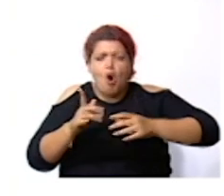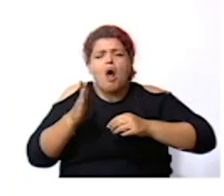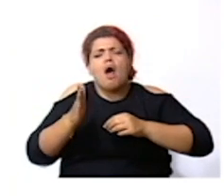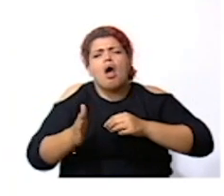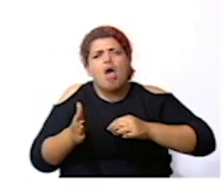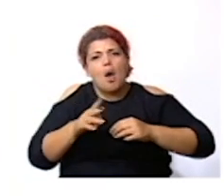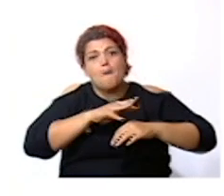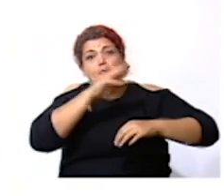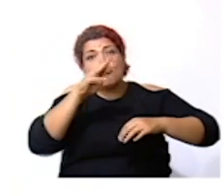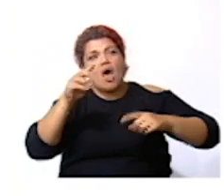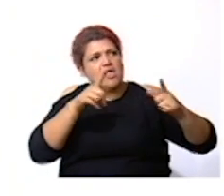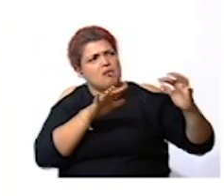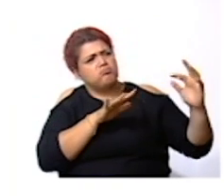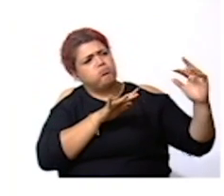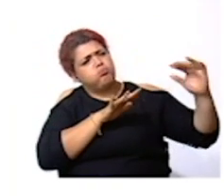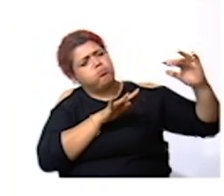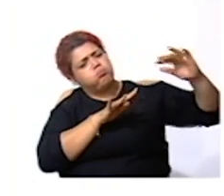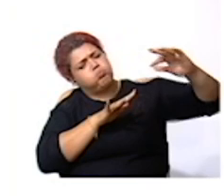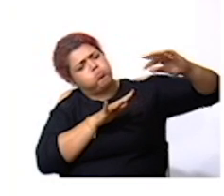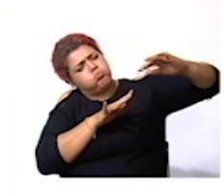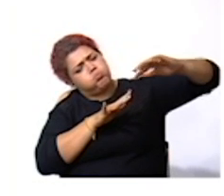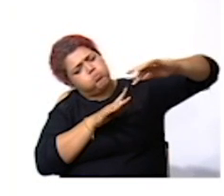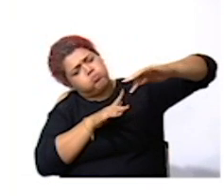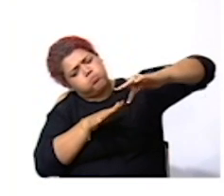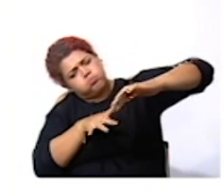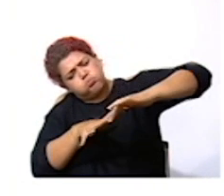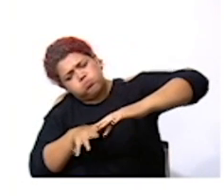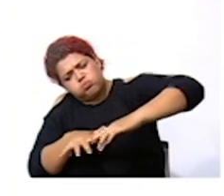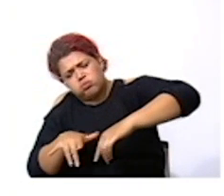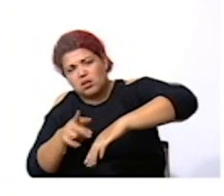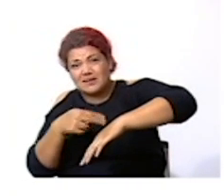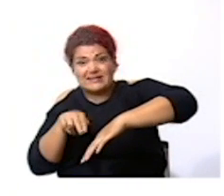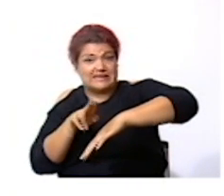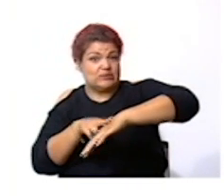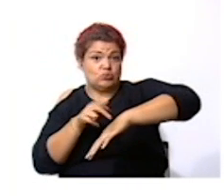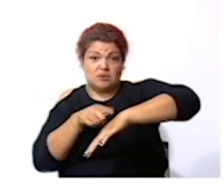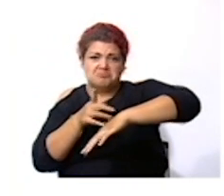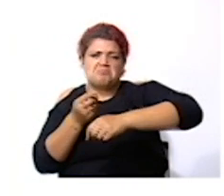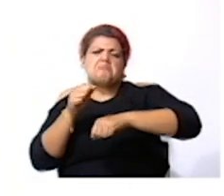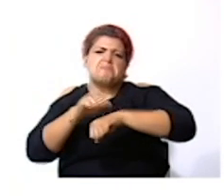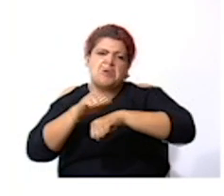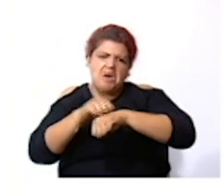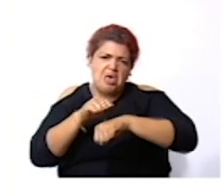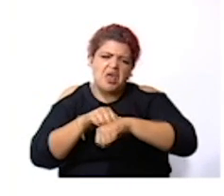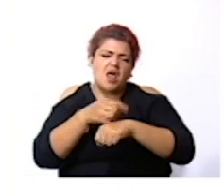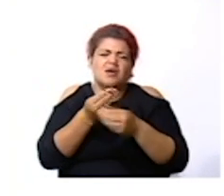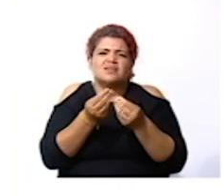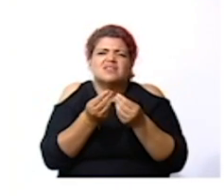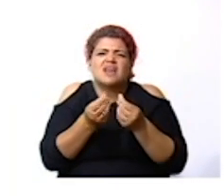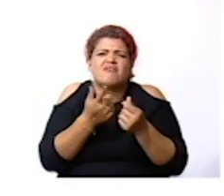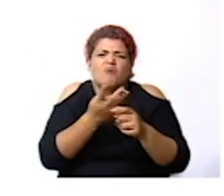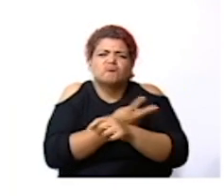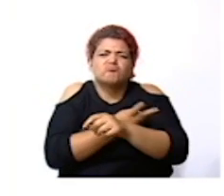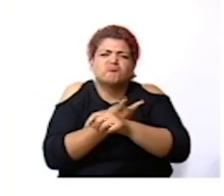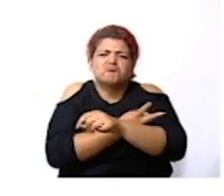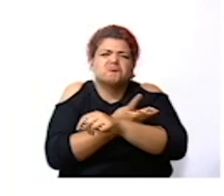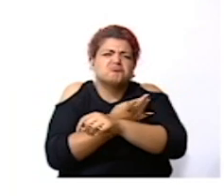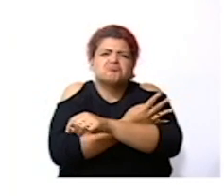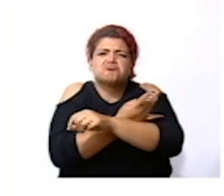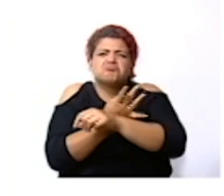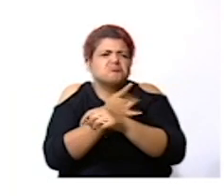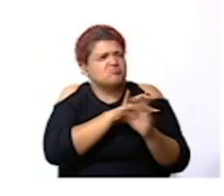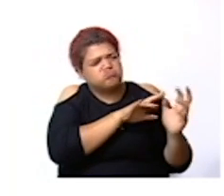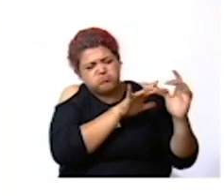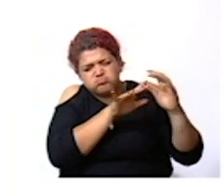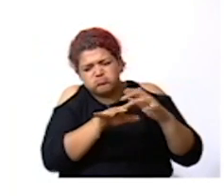una montaña o ladera formado por materiales naturales rocas suelo o vegetación o